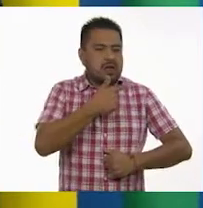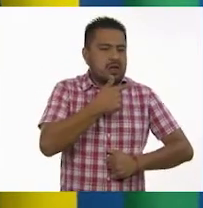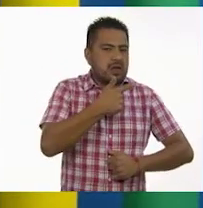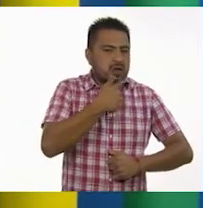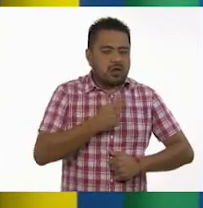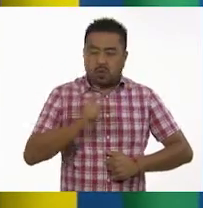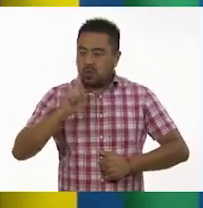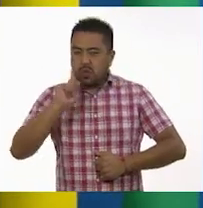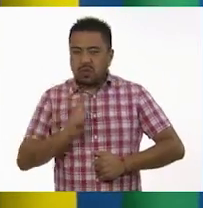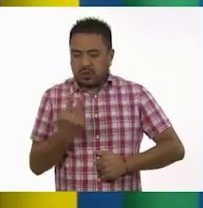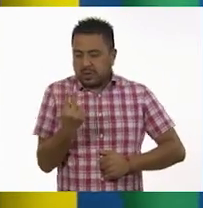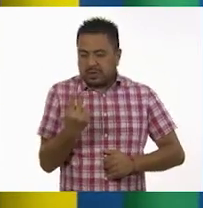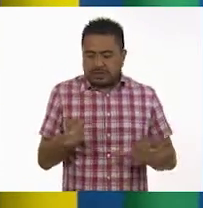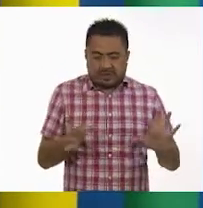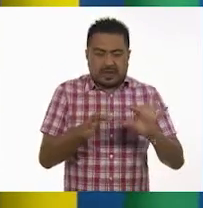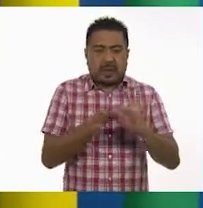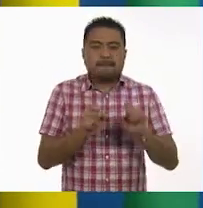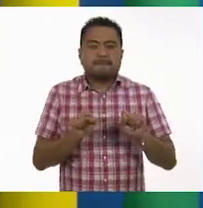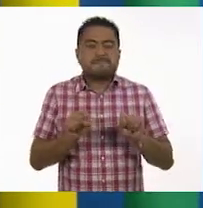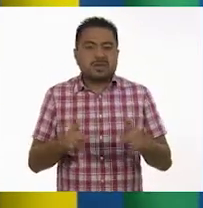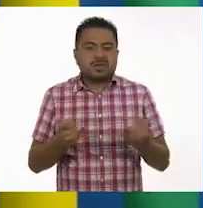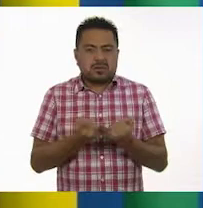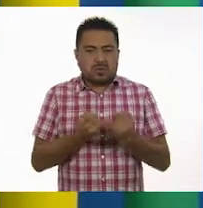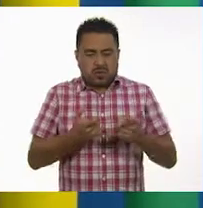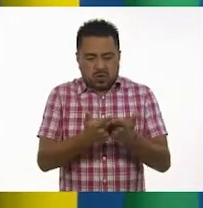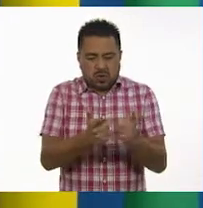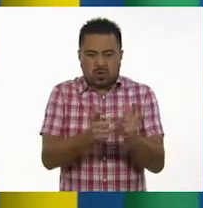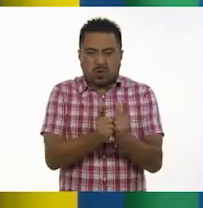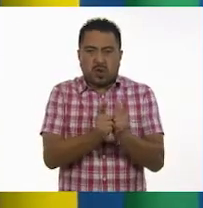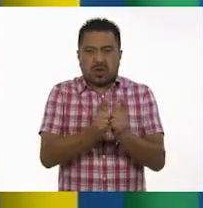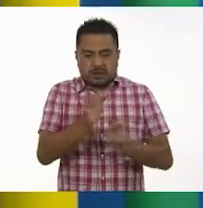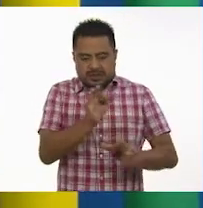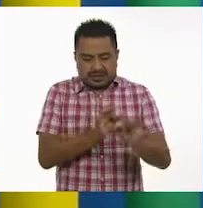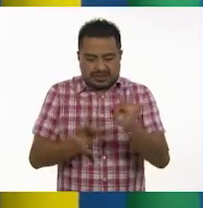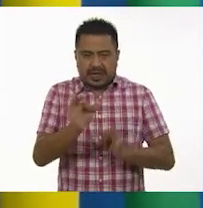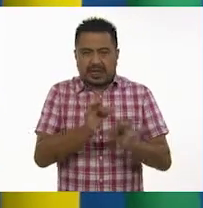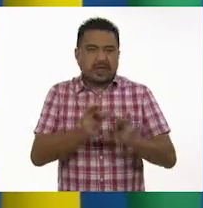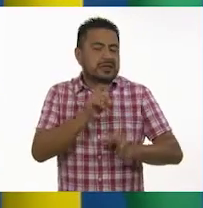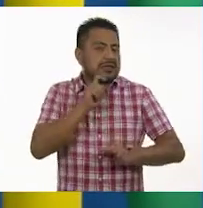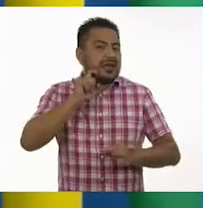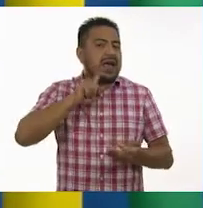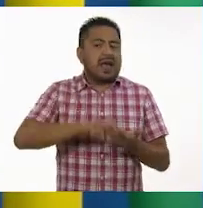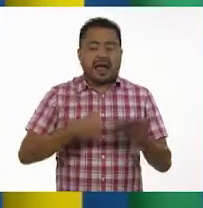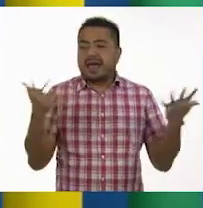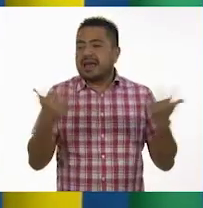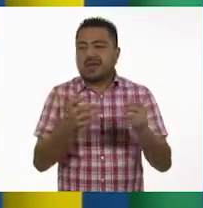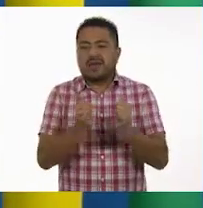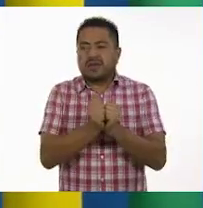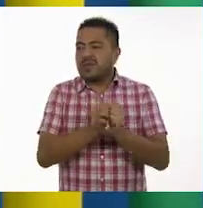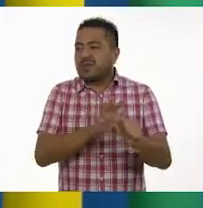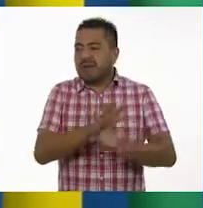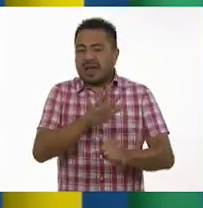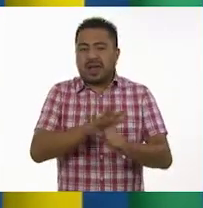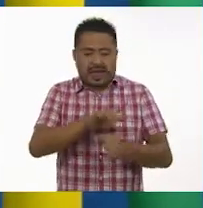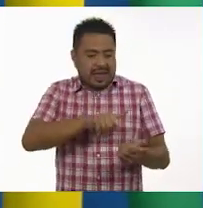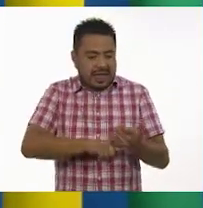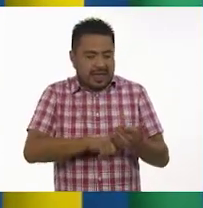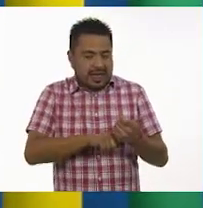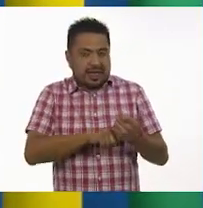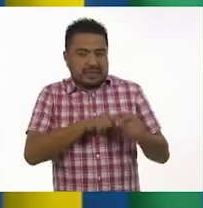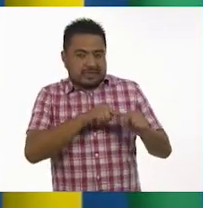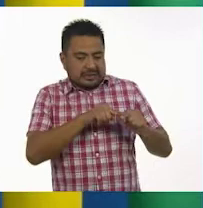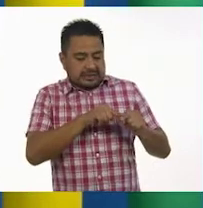otro masculino de la misma especie aportan las células sexuales que realizarán la fecundación, para